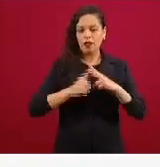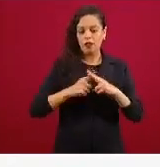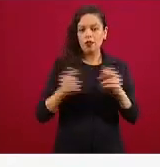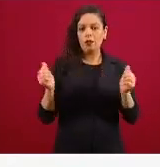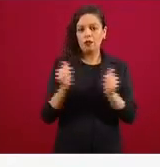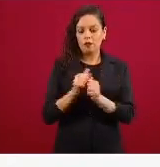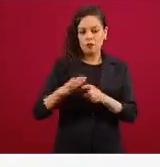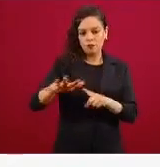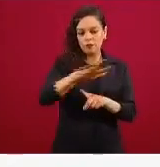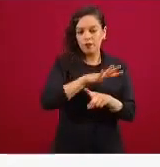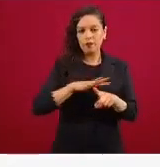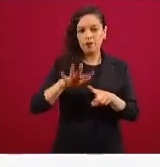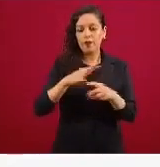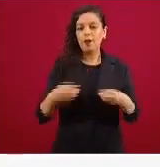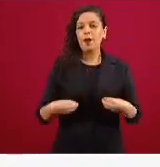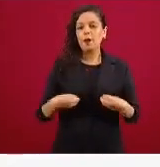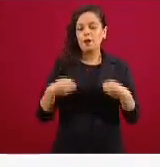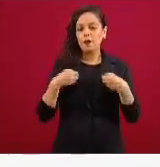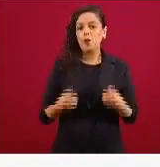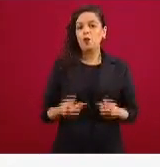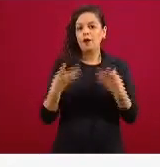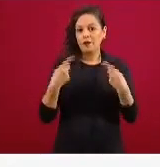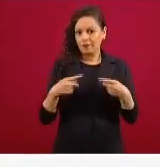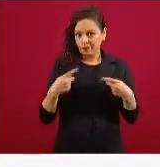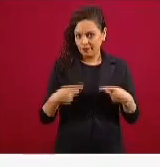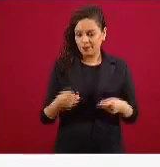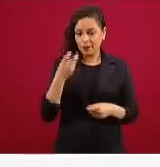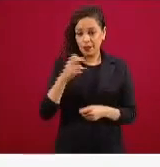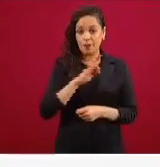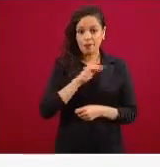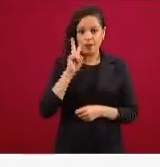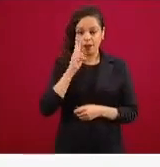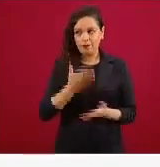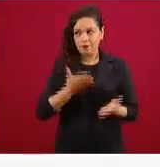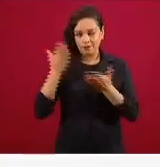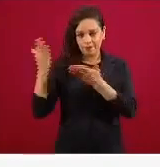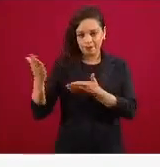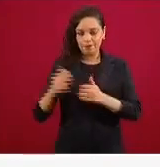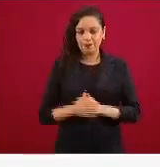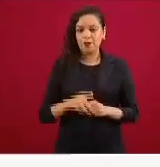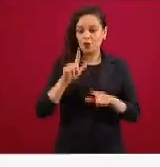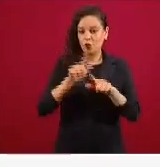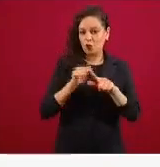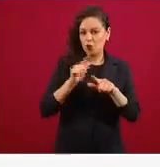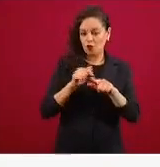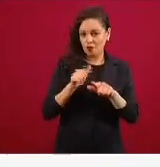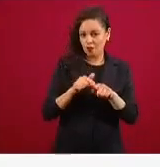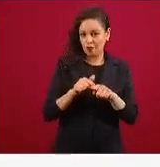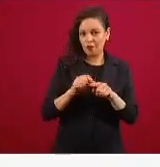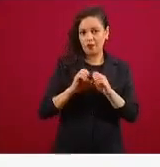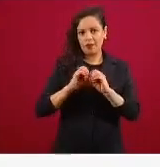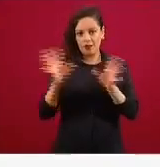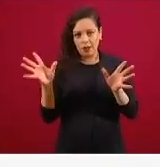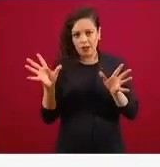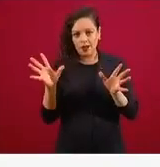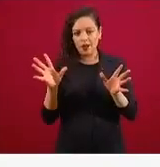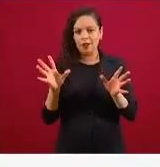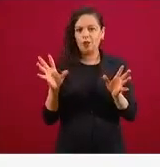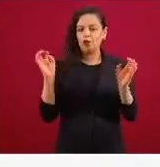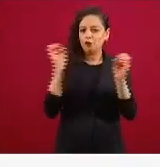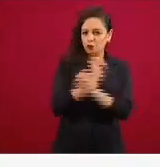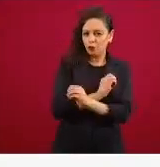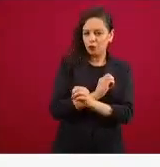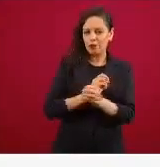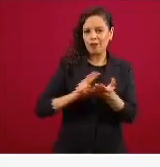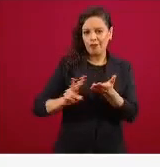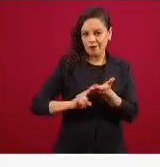territorio a considerar. Y esto es que se representa en esta misma escala de colores, de intensidades de colores de verde por